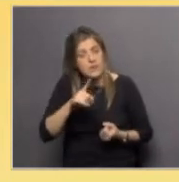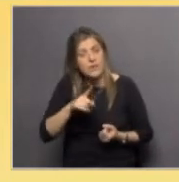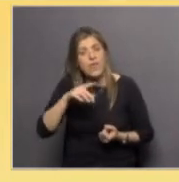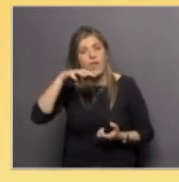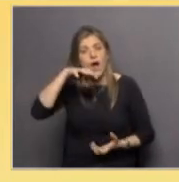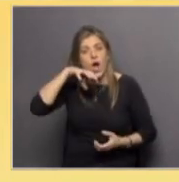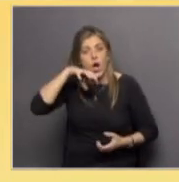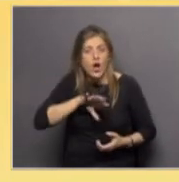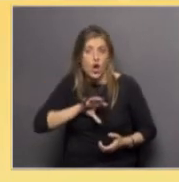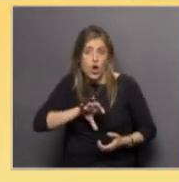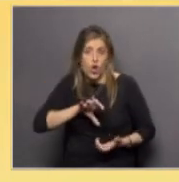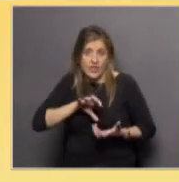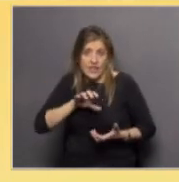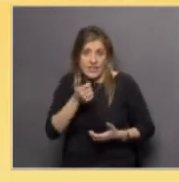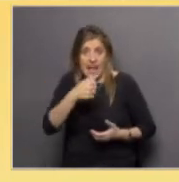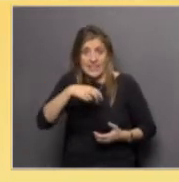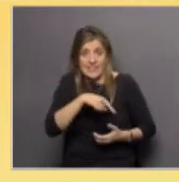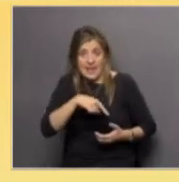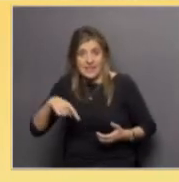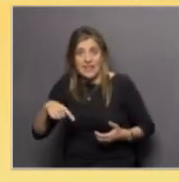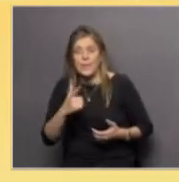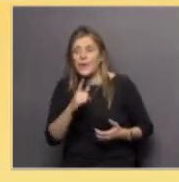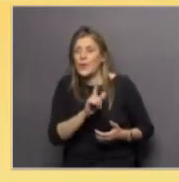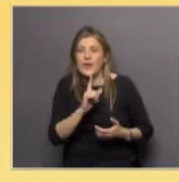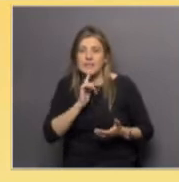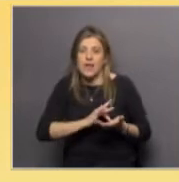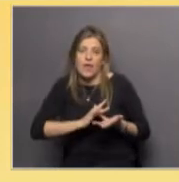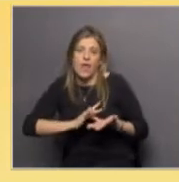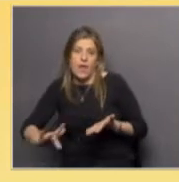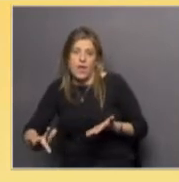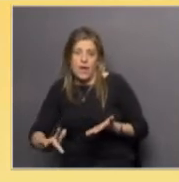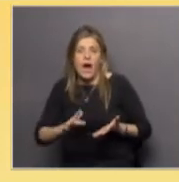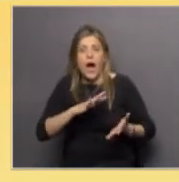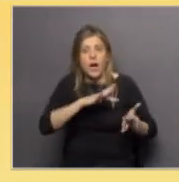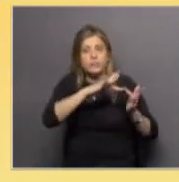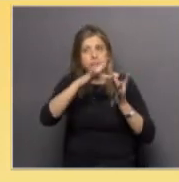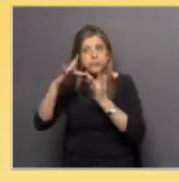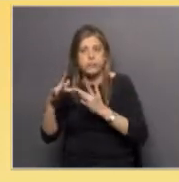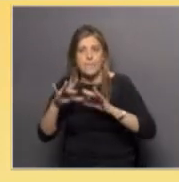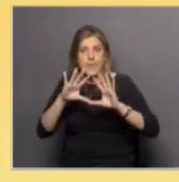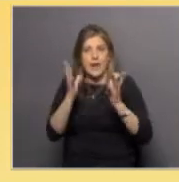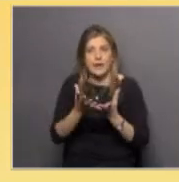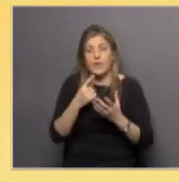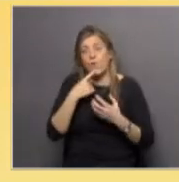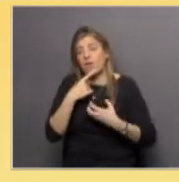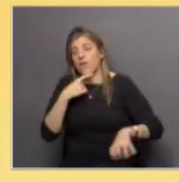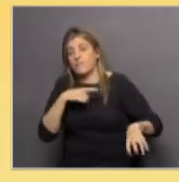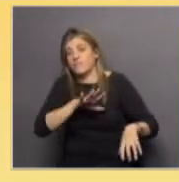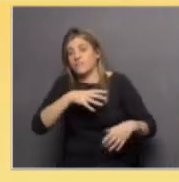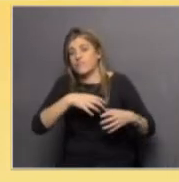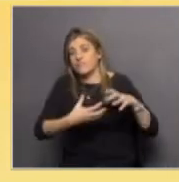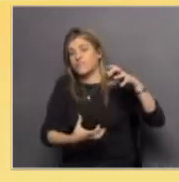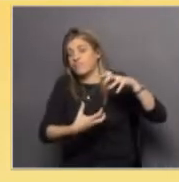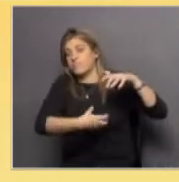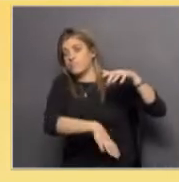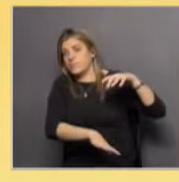congelado, la Antártida no está aislada del resto del planeta. ¿Por qué es importante para todos nosotros?